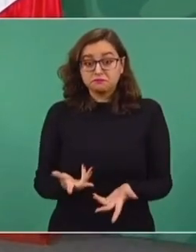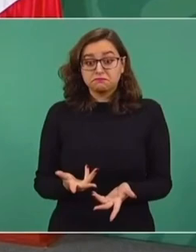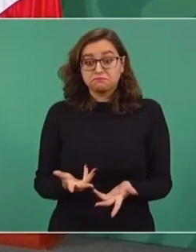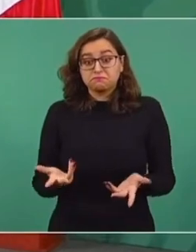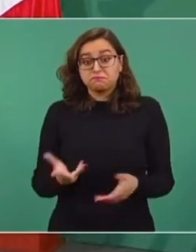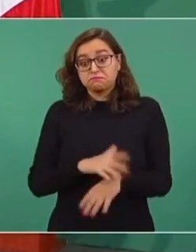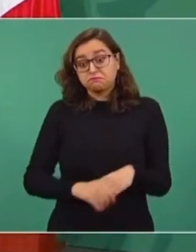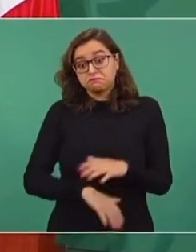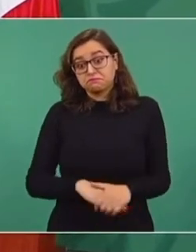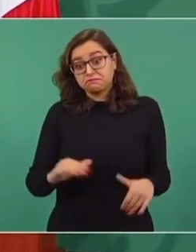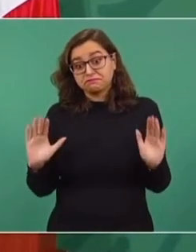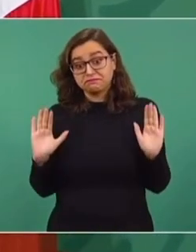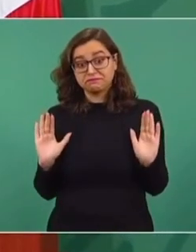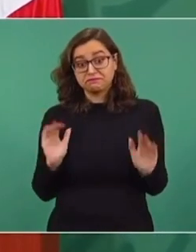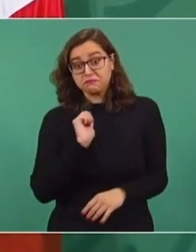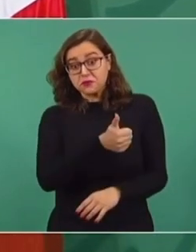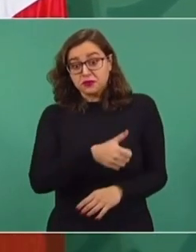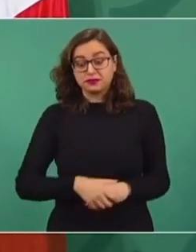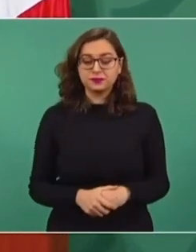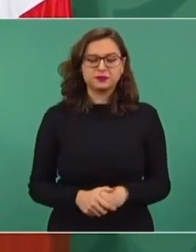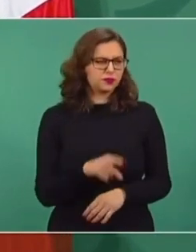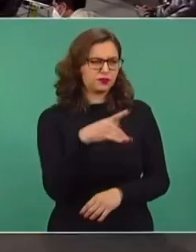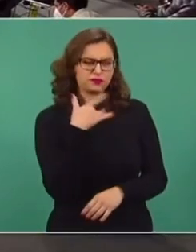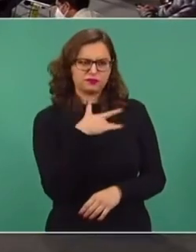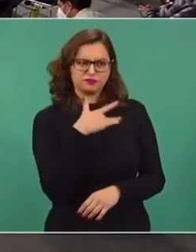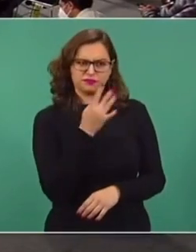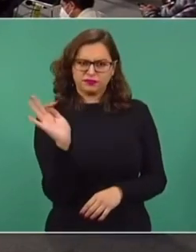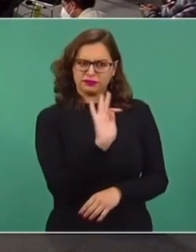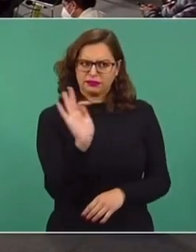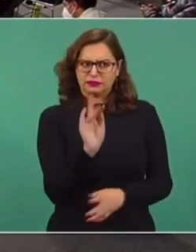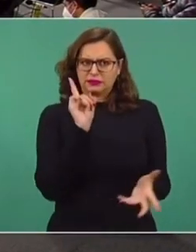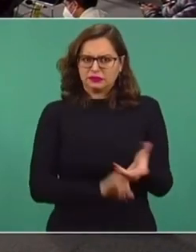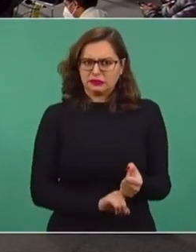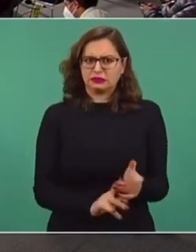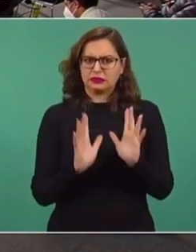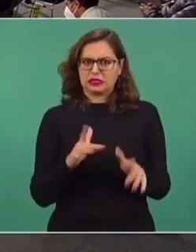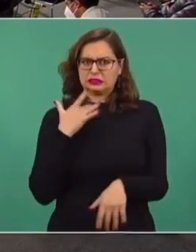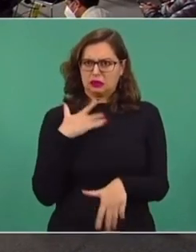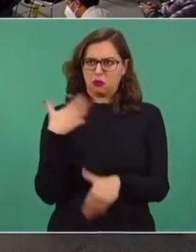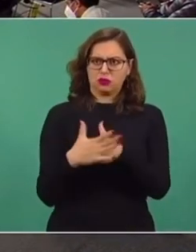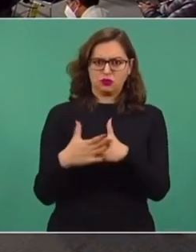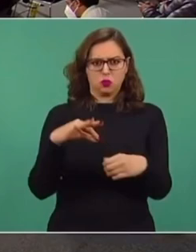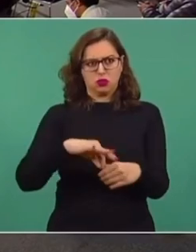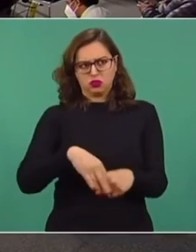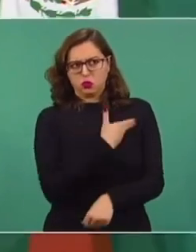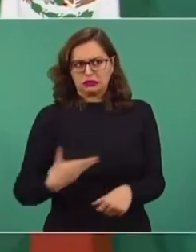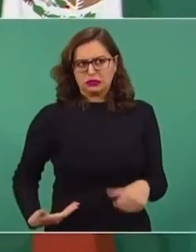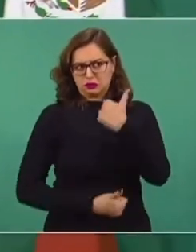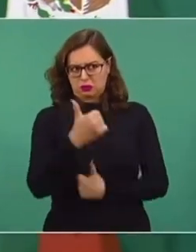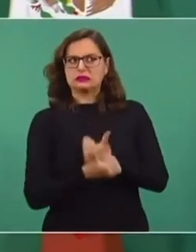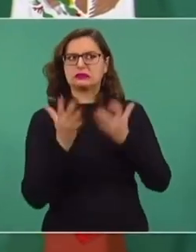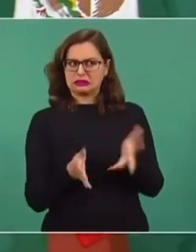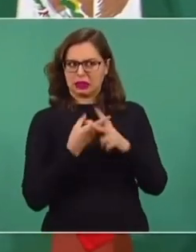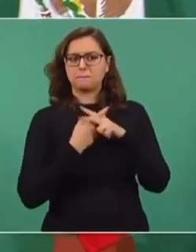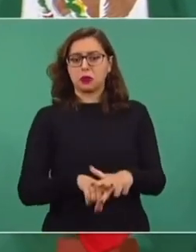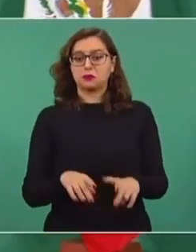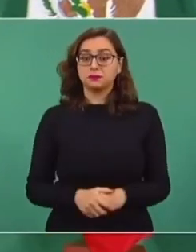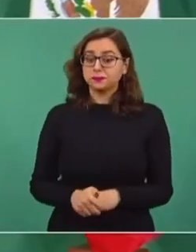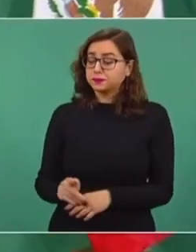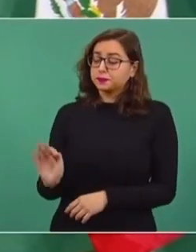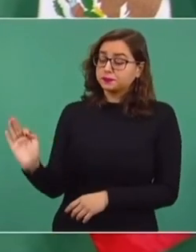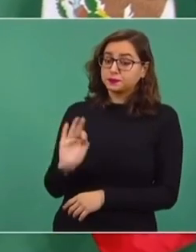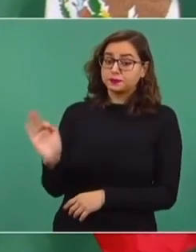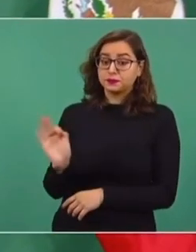ahora sí que allá hay ellos. ¿Hay un movimiento de cara a la asociación presidencial? Puede ser, pero se